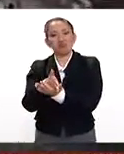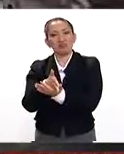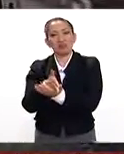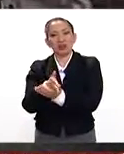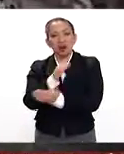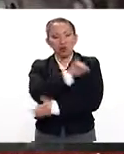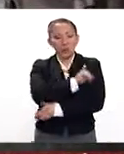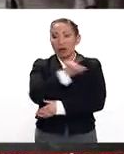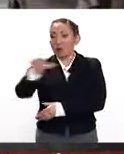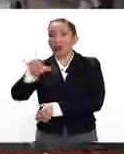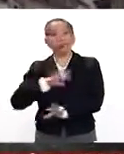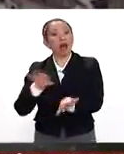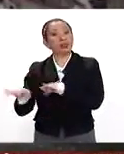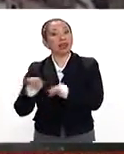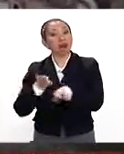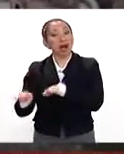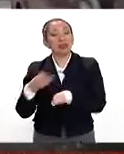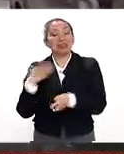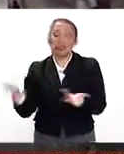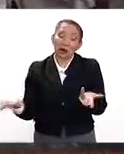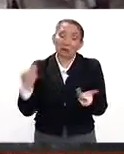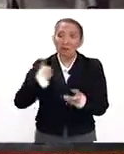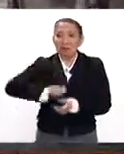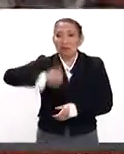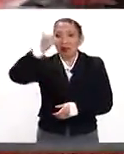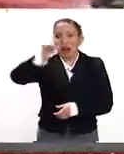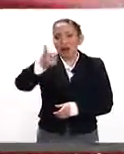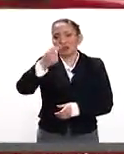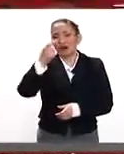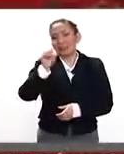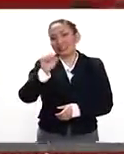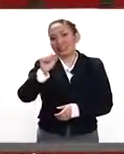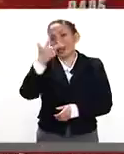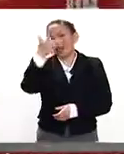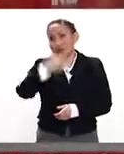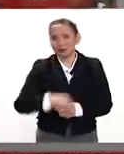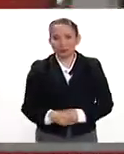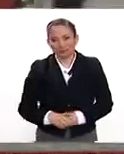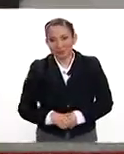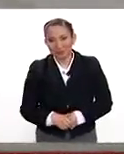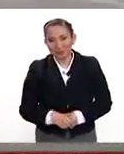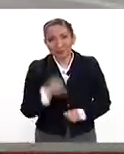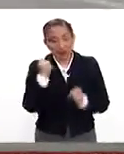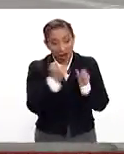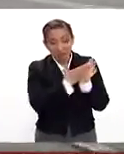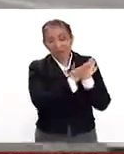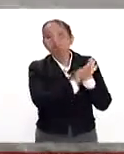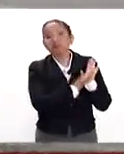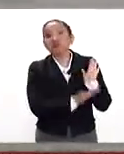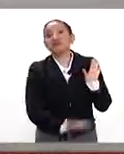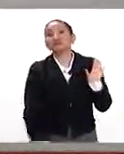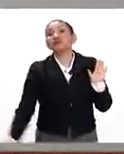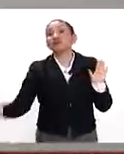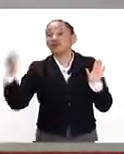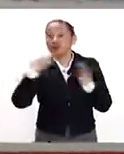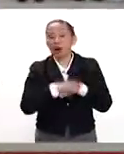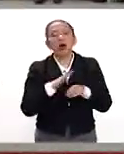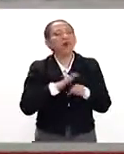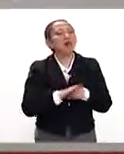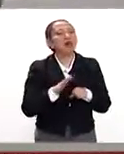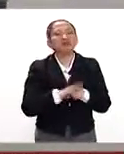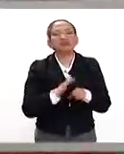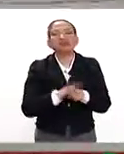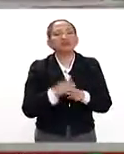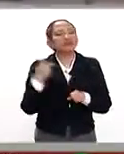un jueves y el lunes ya estaba yo trabajando, que era un primero de agosto del 68. Muchos años ya en el Órico Cuerpo de Bomberos, ¿cuál ha